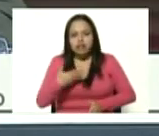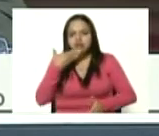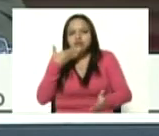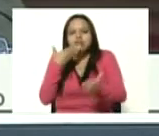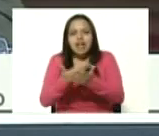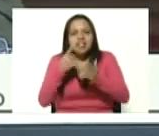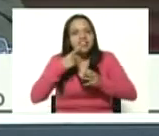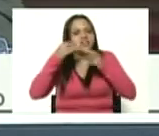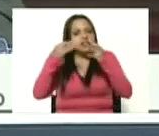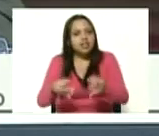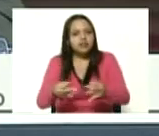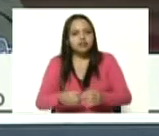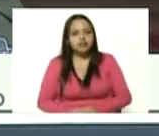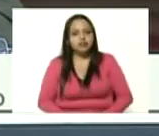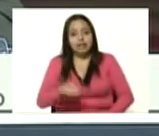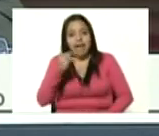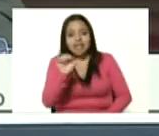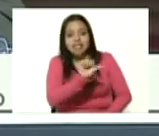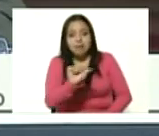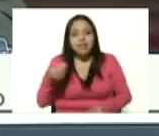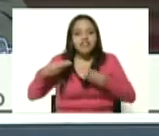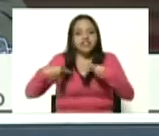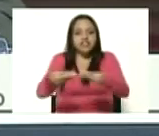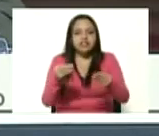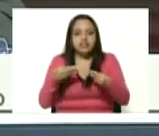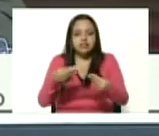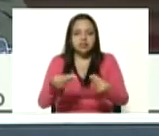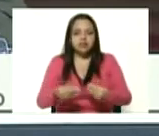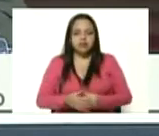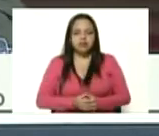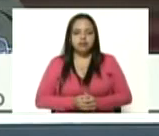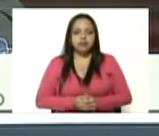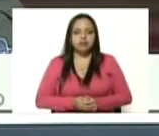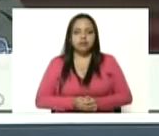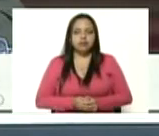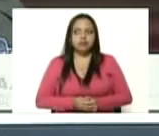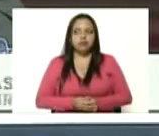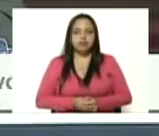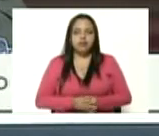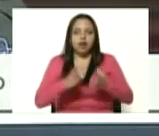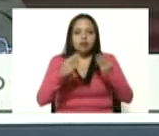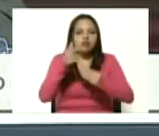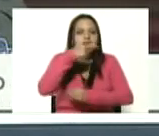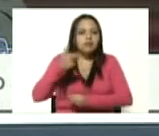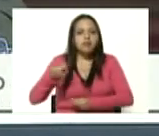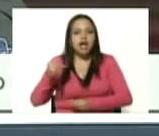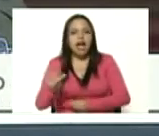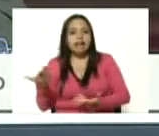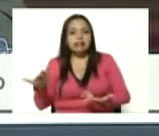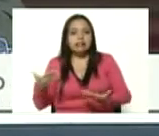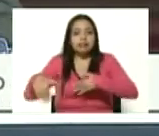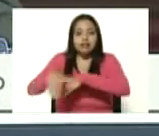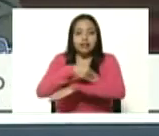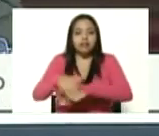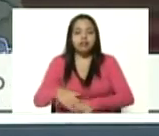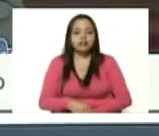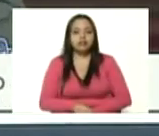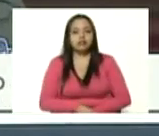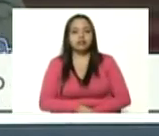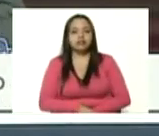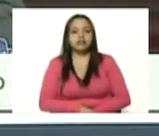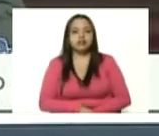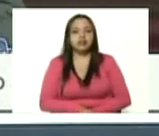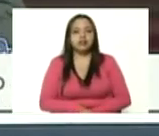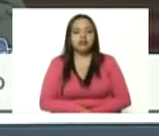de verdad estamos en la semana de flexibilización mucha gente se está moviendo para eso es la